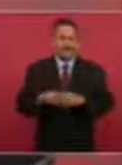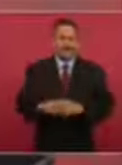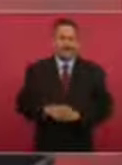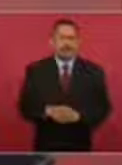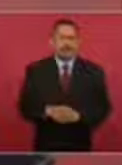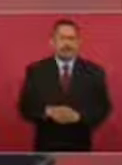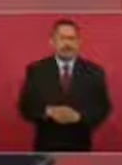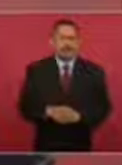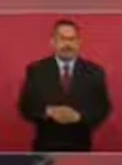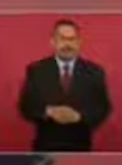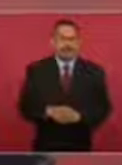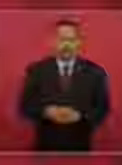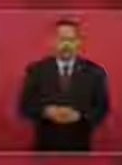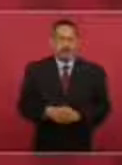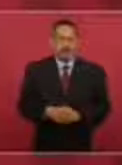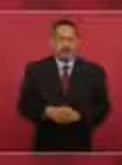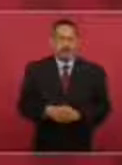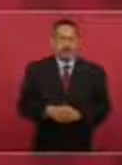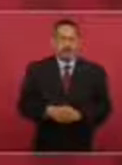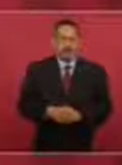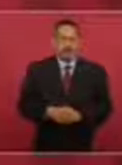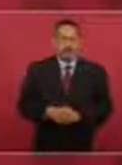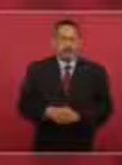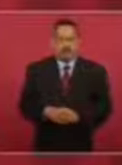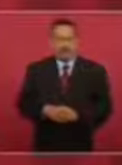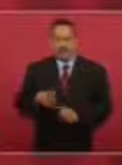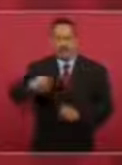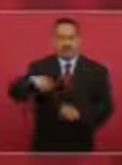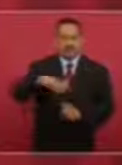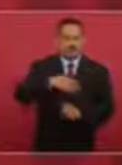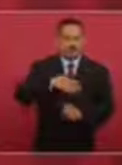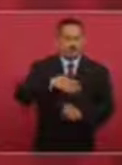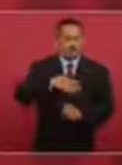El poder sólo se convierte en virtud